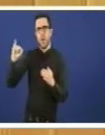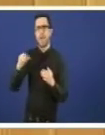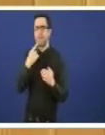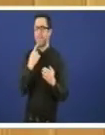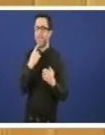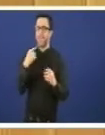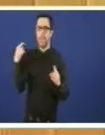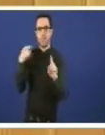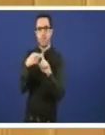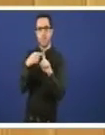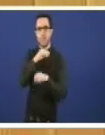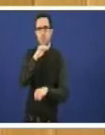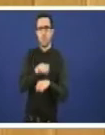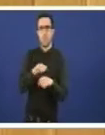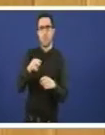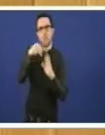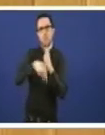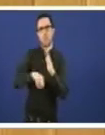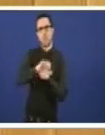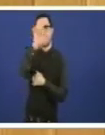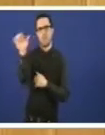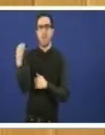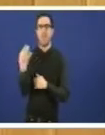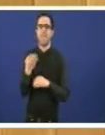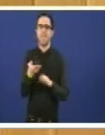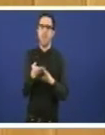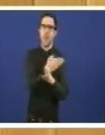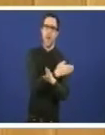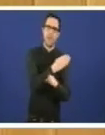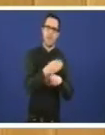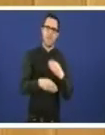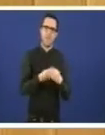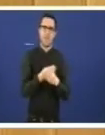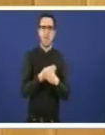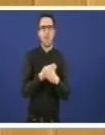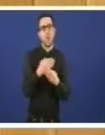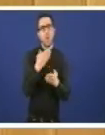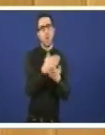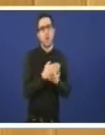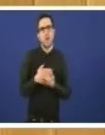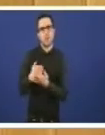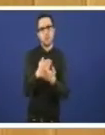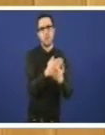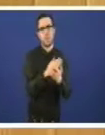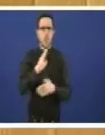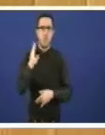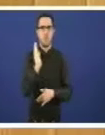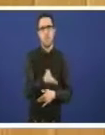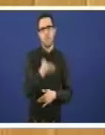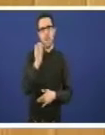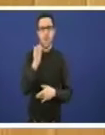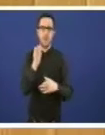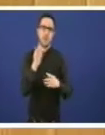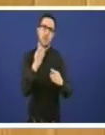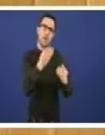que facer un estudo de impacto ambiental previo xa que o señor consellero cando 5 de dezembro xaíu os medios de